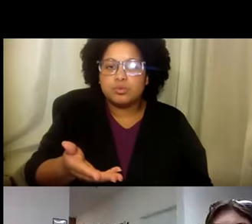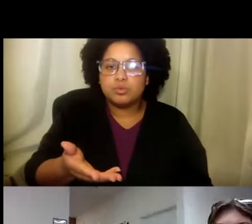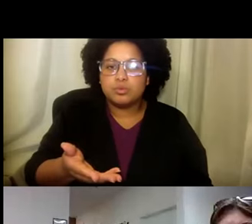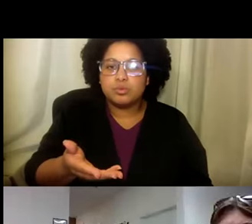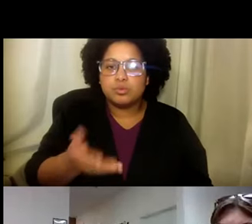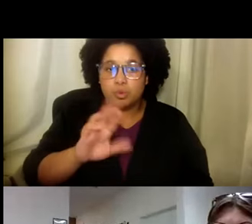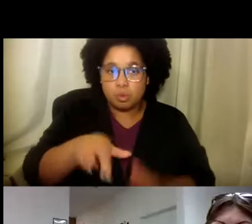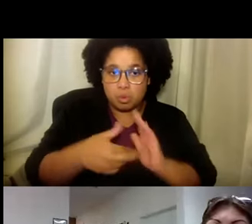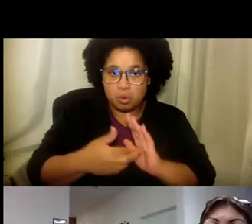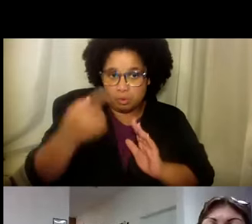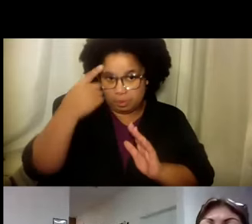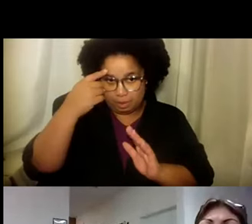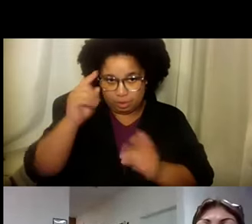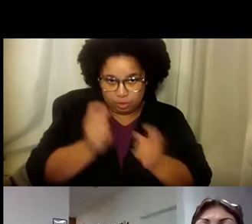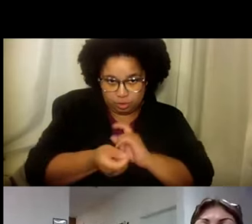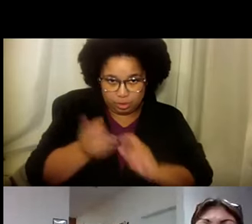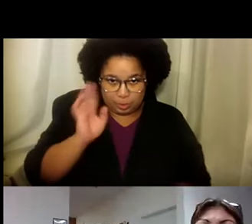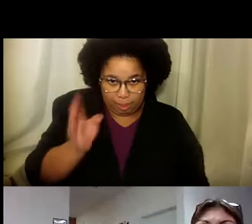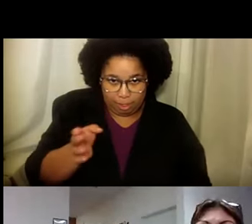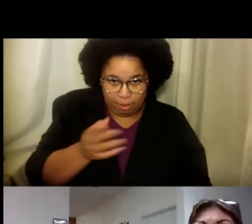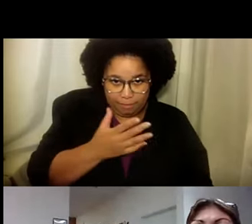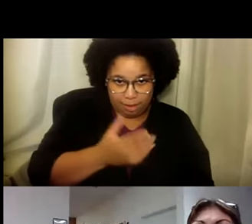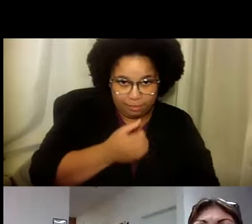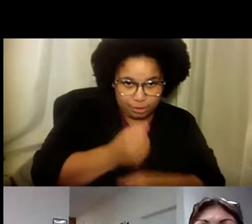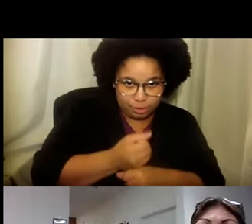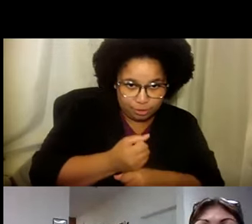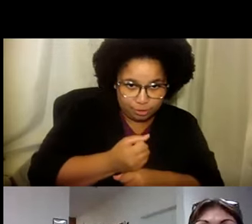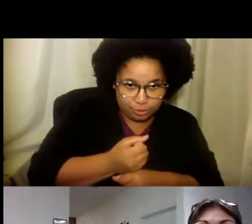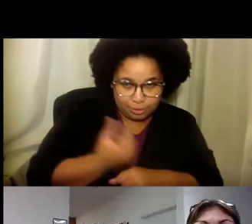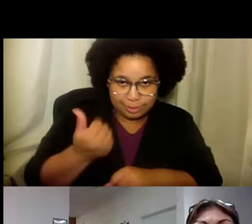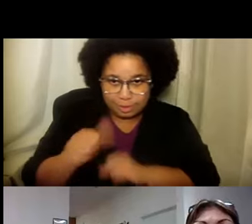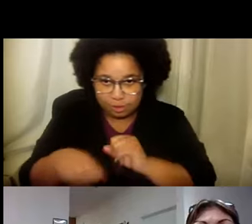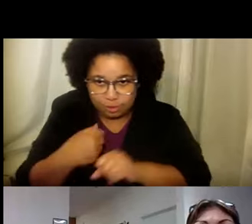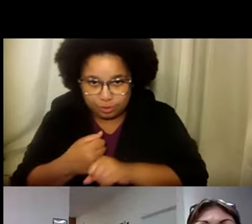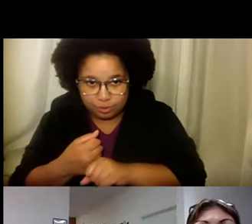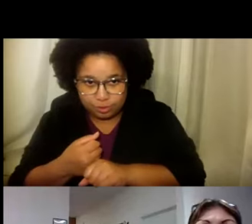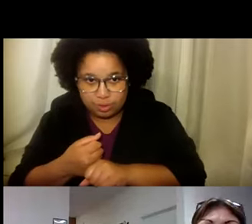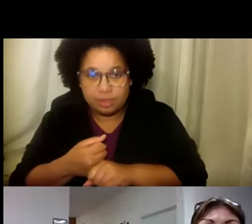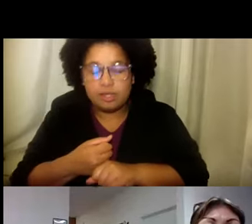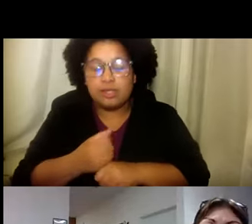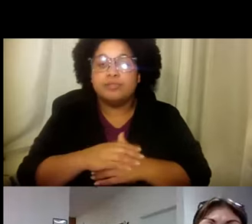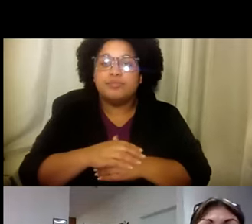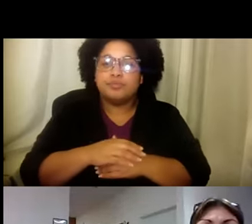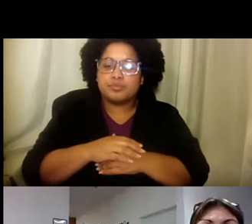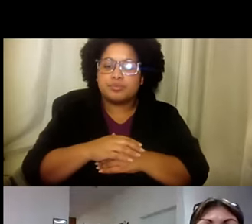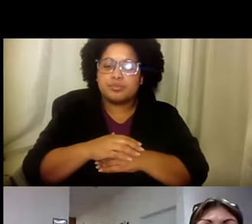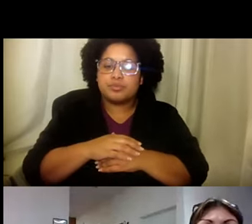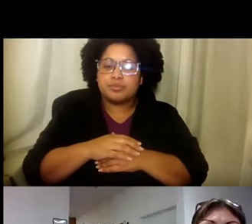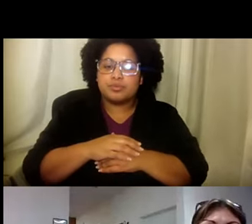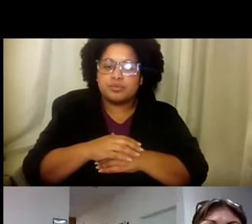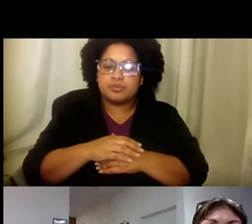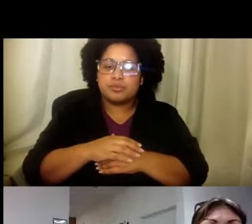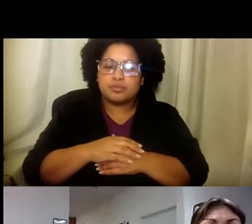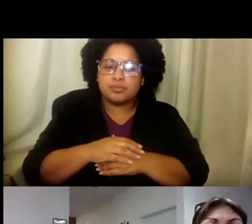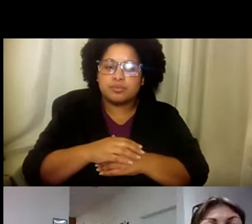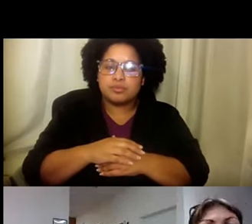A. A lograr. Rosa. Será. Que su papel. Va a cambiar. En los próximos. Cinco años. Bueno.